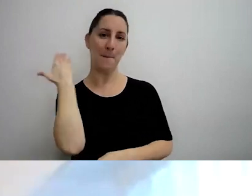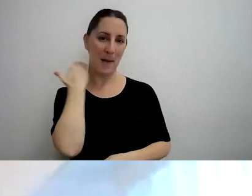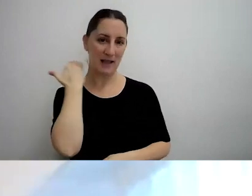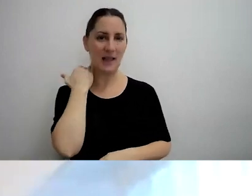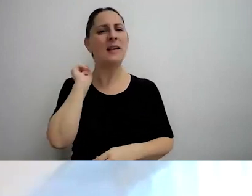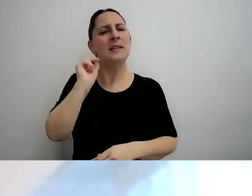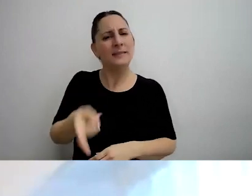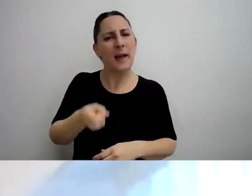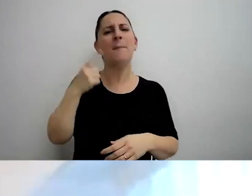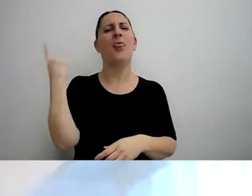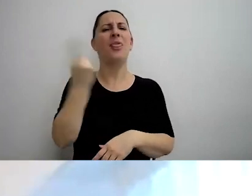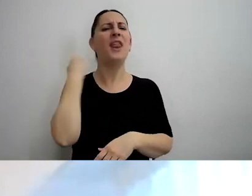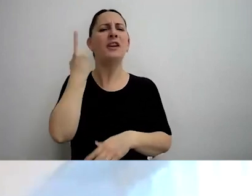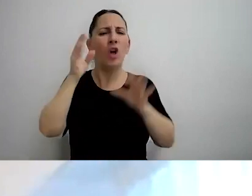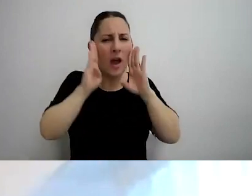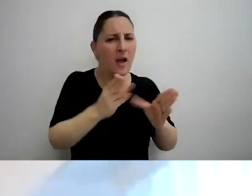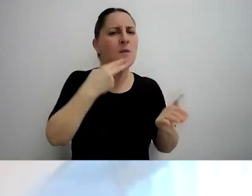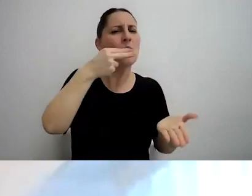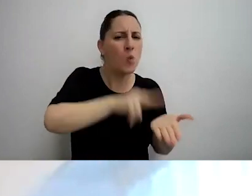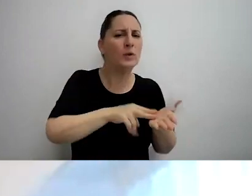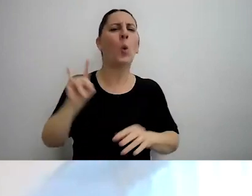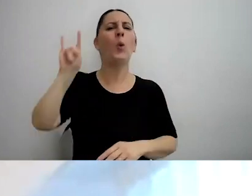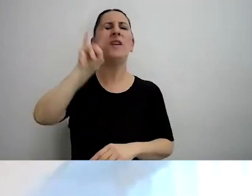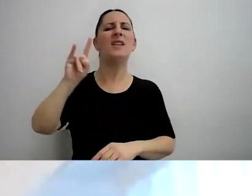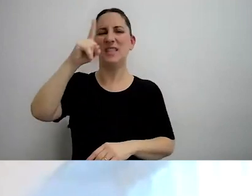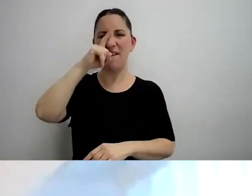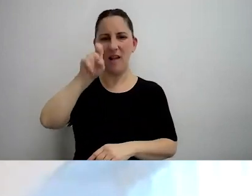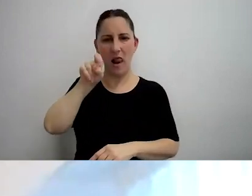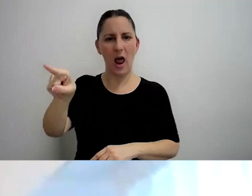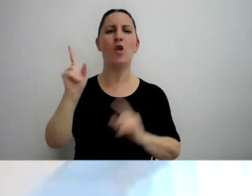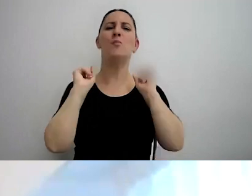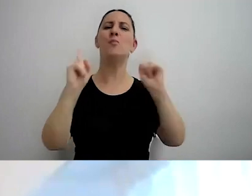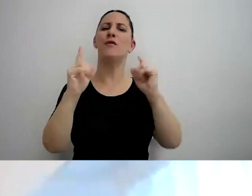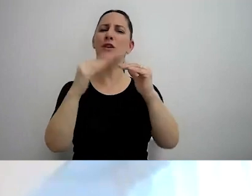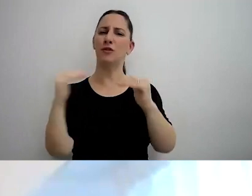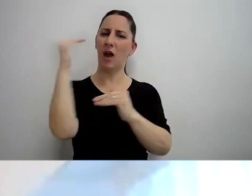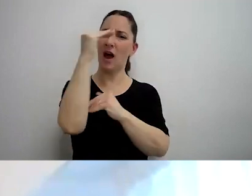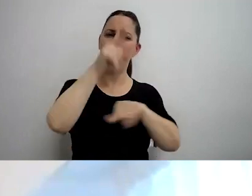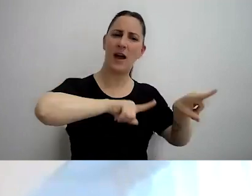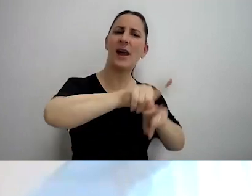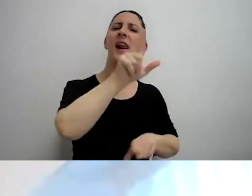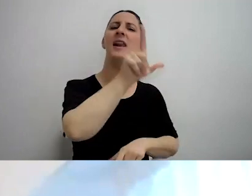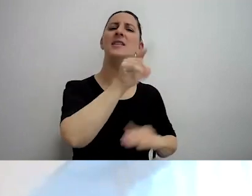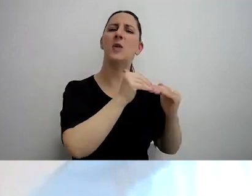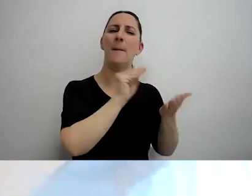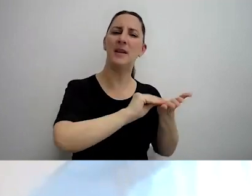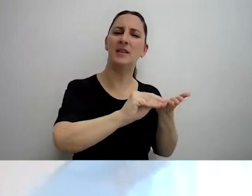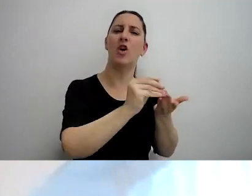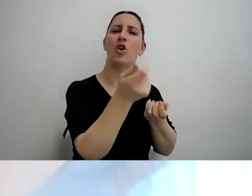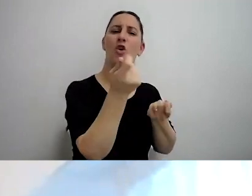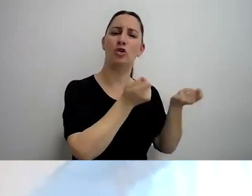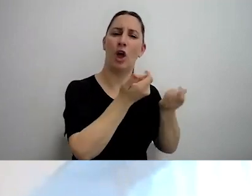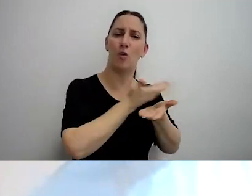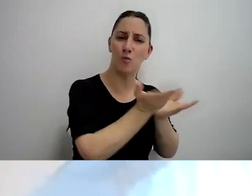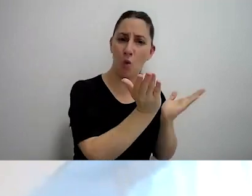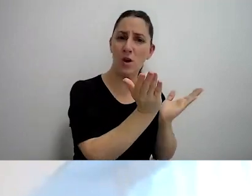directora de la especialización en impuestos de la Universidad de Belgrano, profesora de grado en las carreras de la licenciatura de la administración y contador público